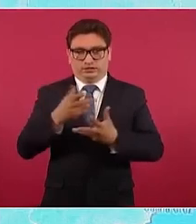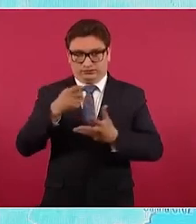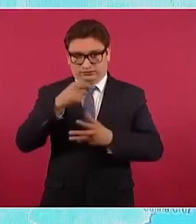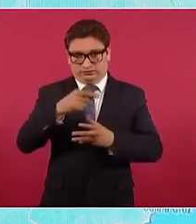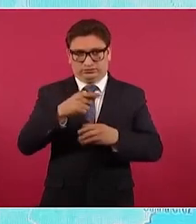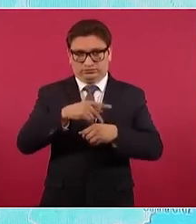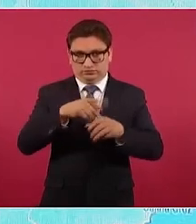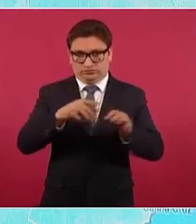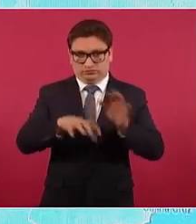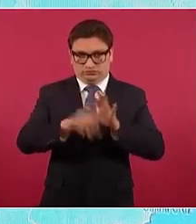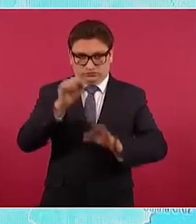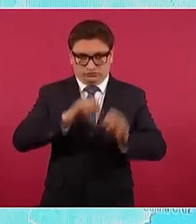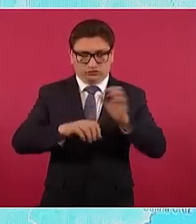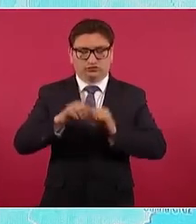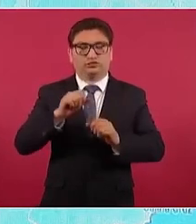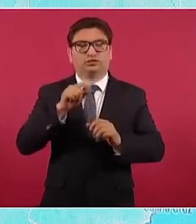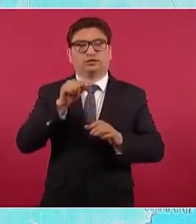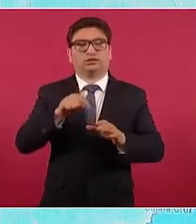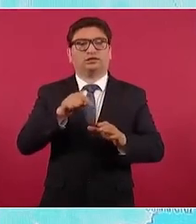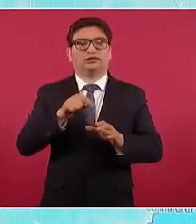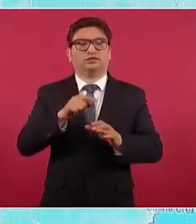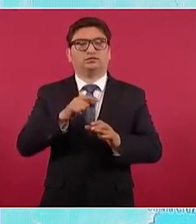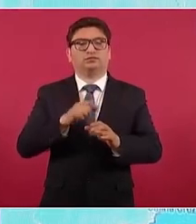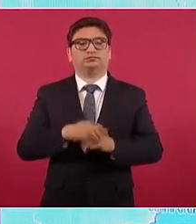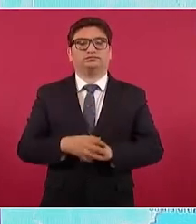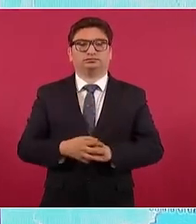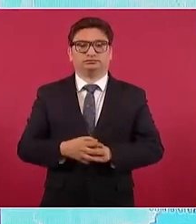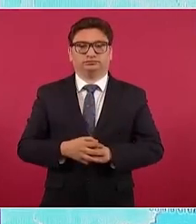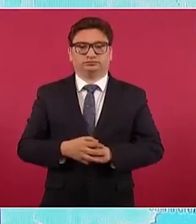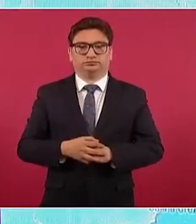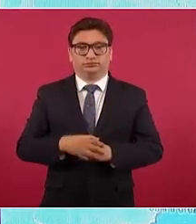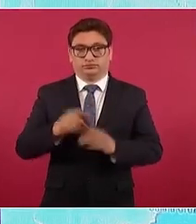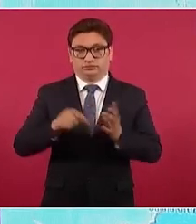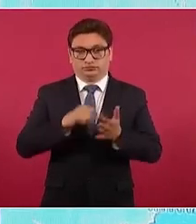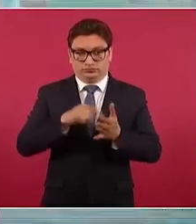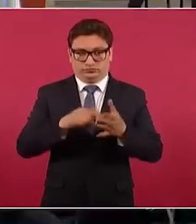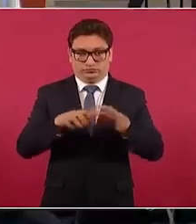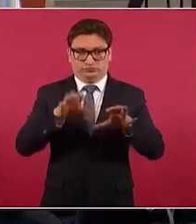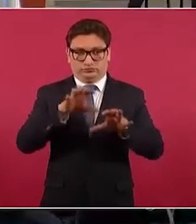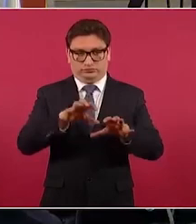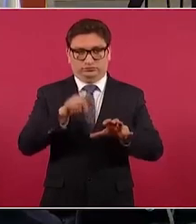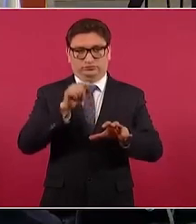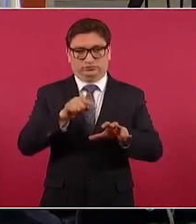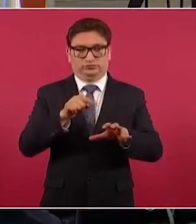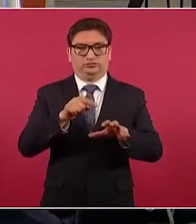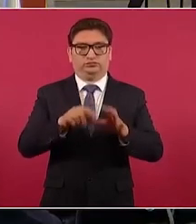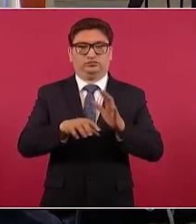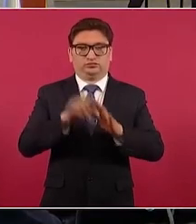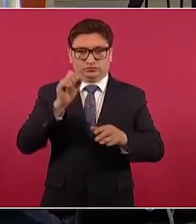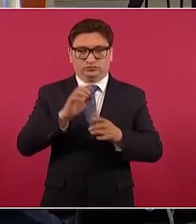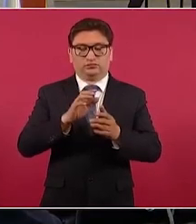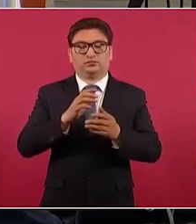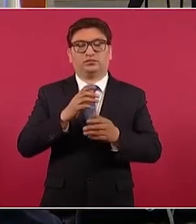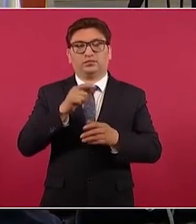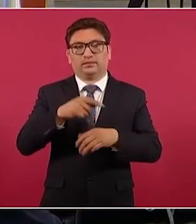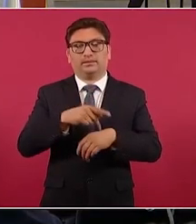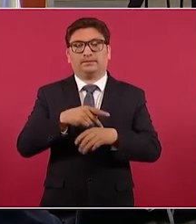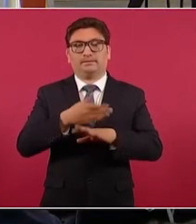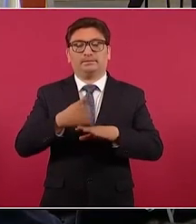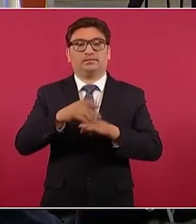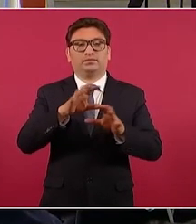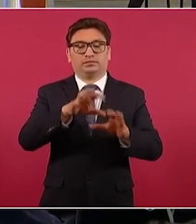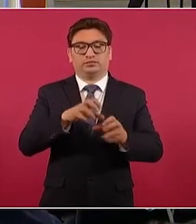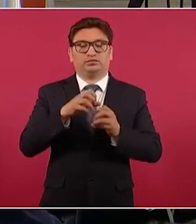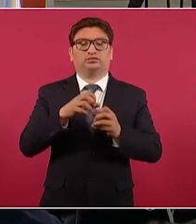sacar de estos bancos el balazo y